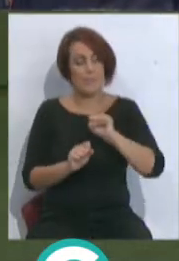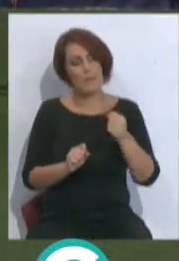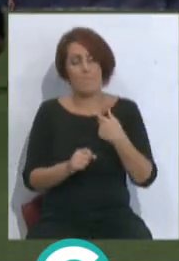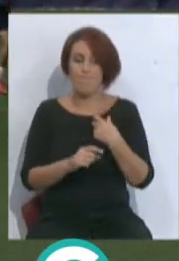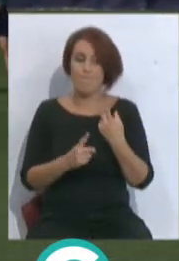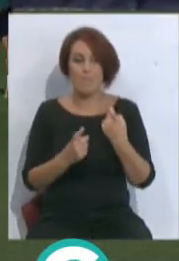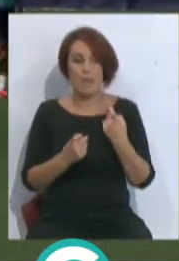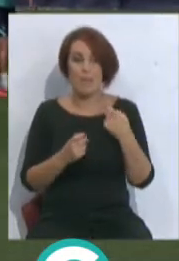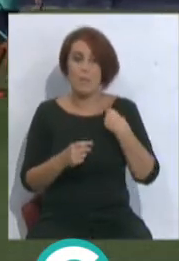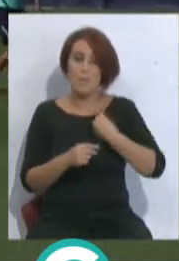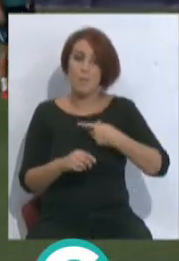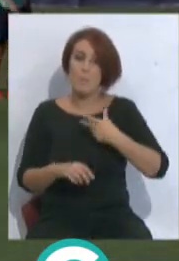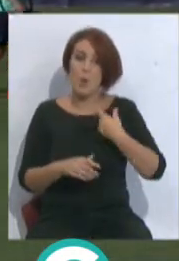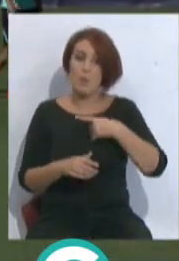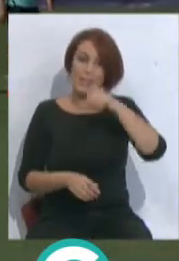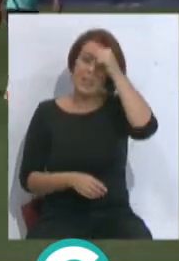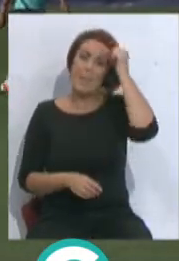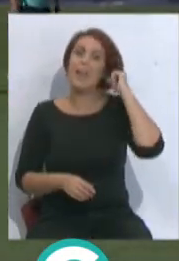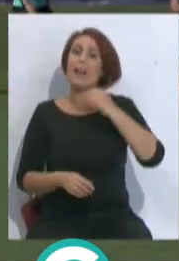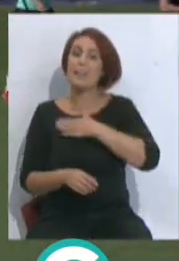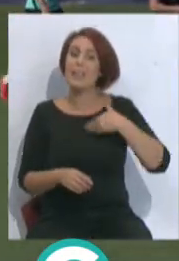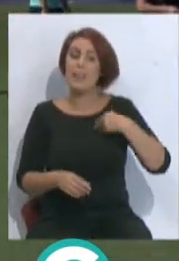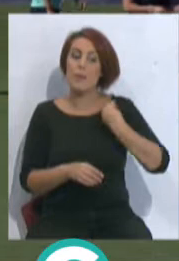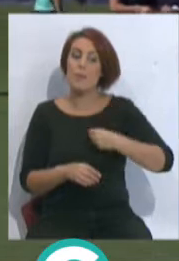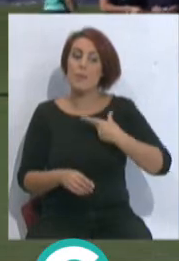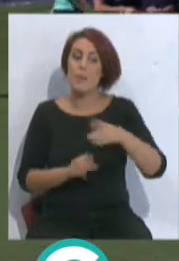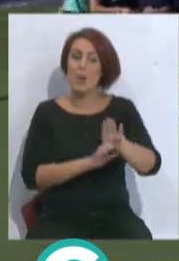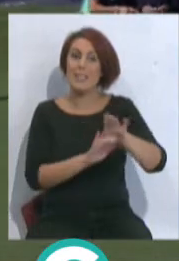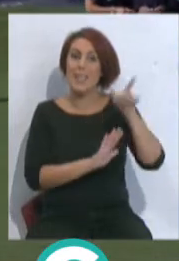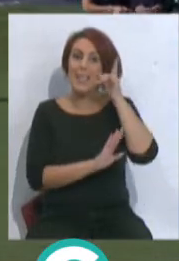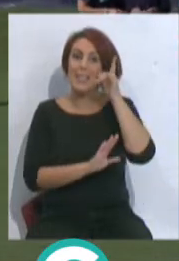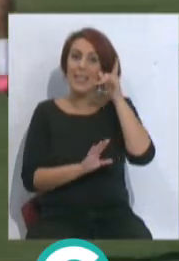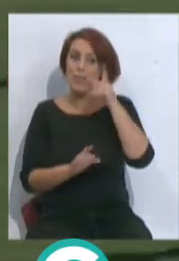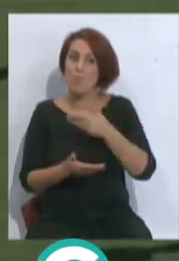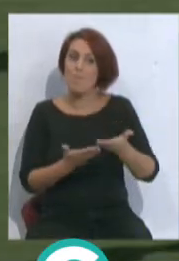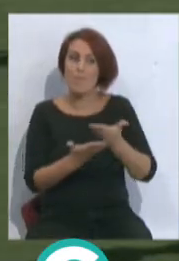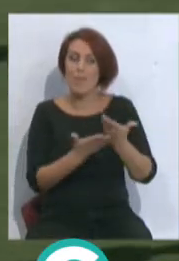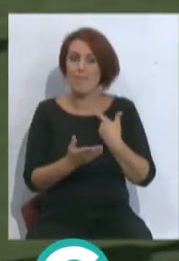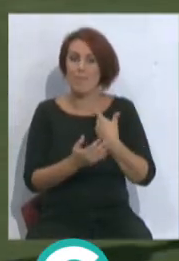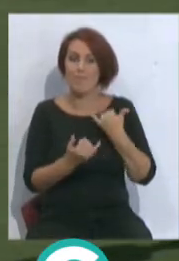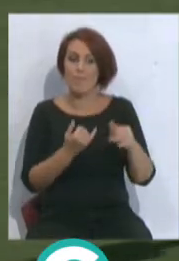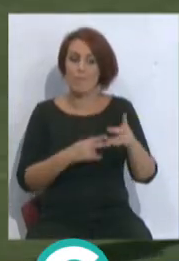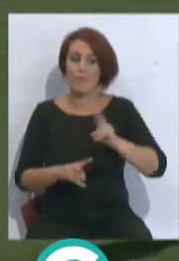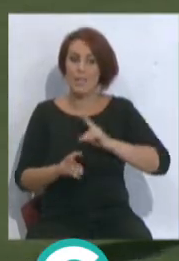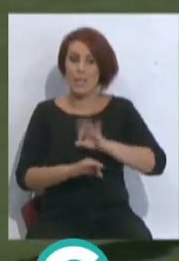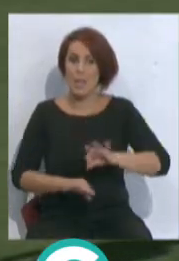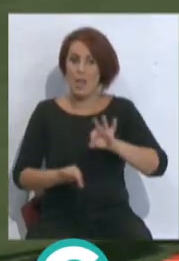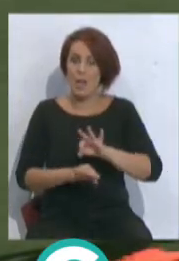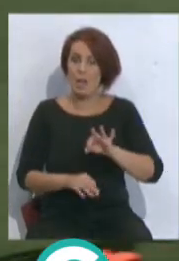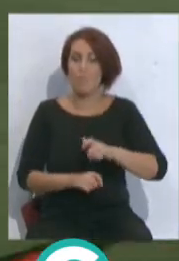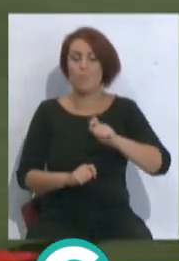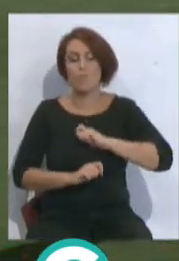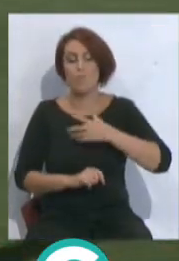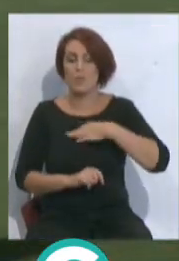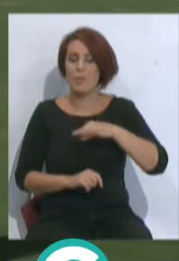requiere el míster y lo que él pide de un lateral izquierdo. O se nos vendió un lateral izquierdo y como no vino tampoco el extremo izquierdo, se nos dio la